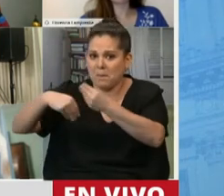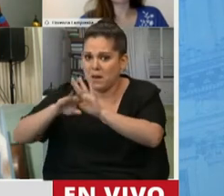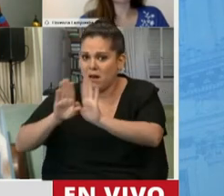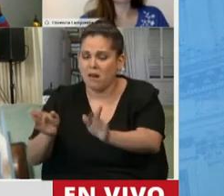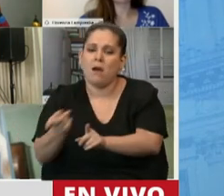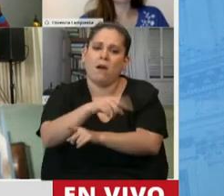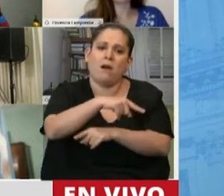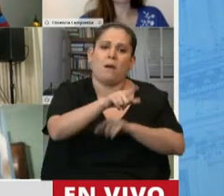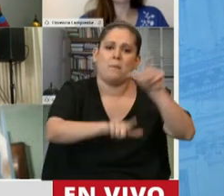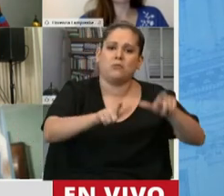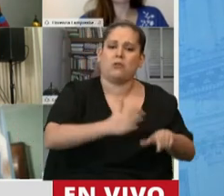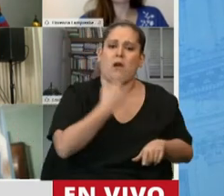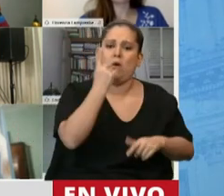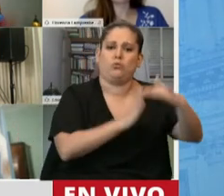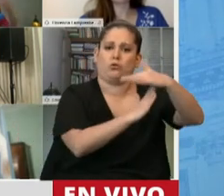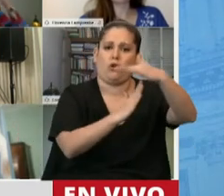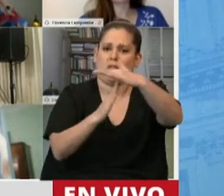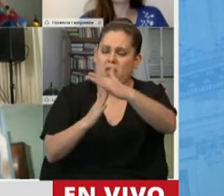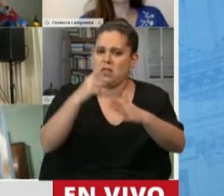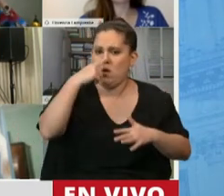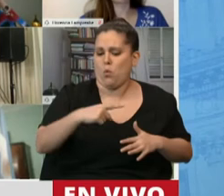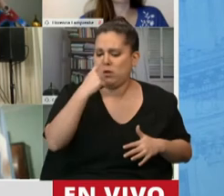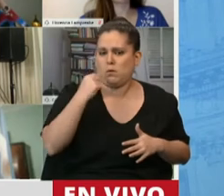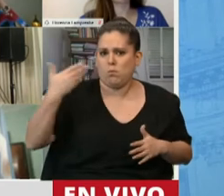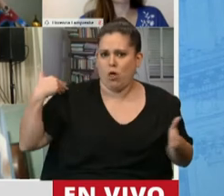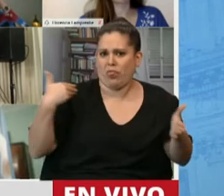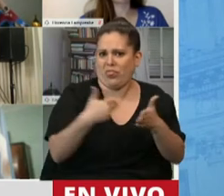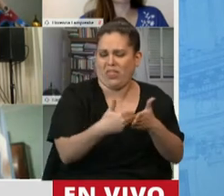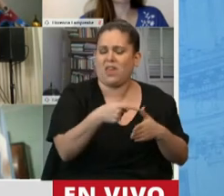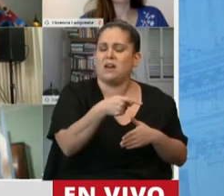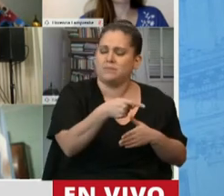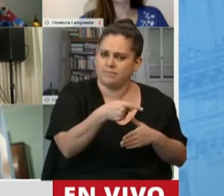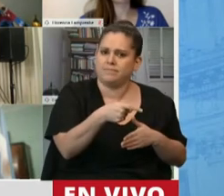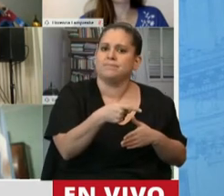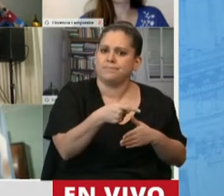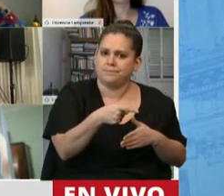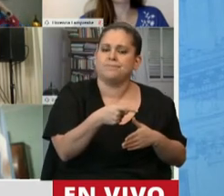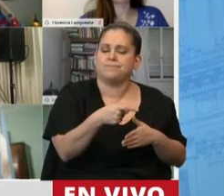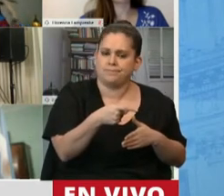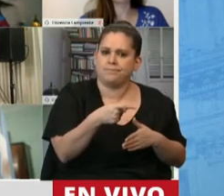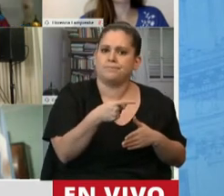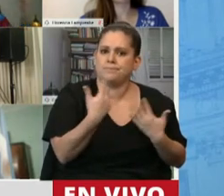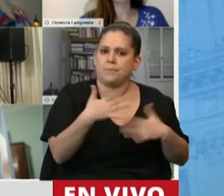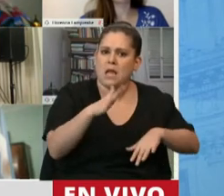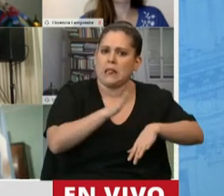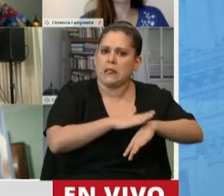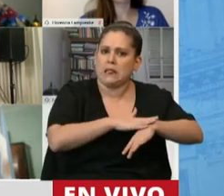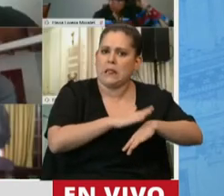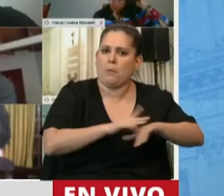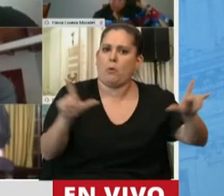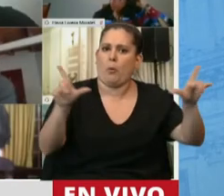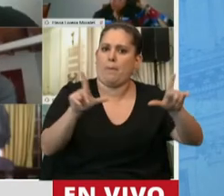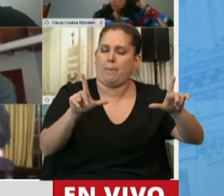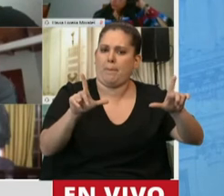que en los últimos días y meses han usado gran parte de su tiempo en los medios